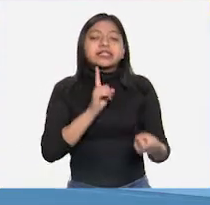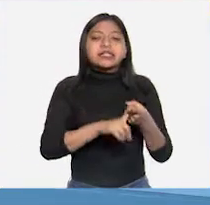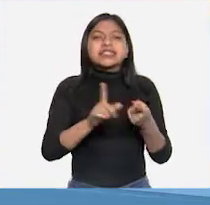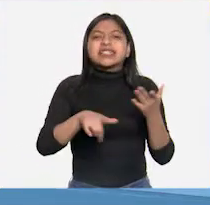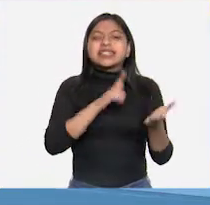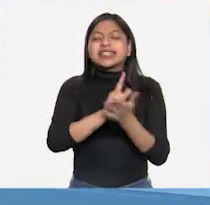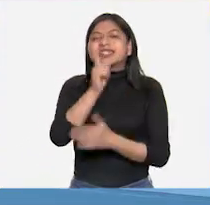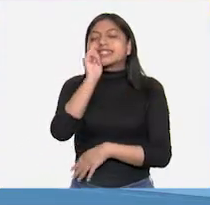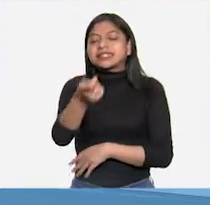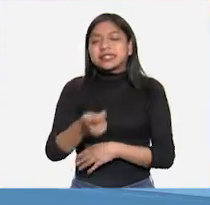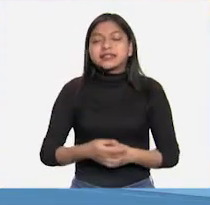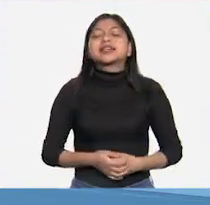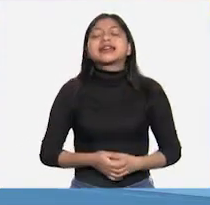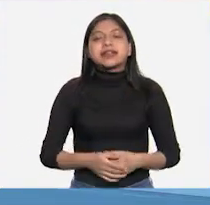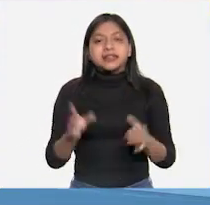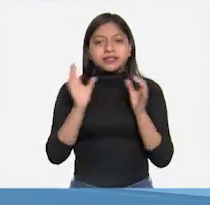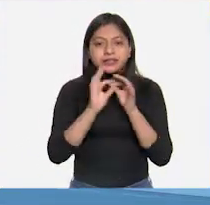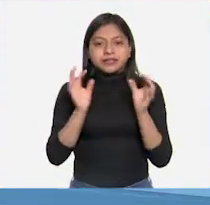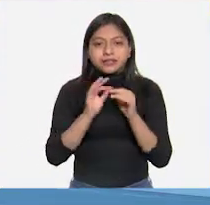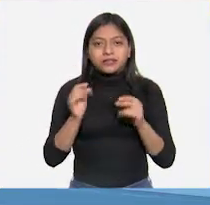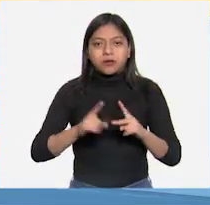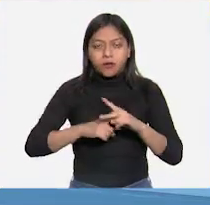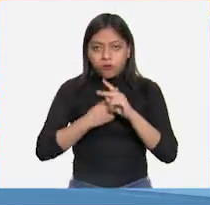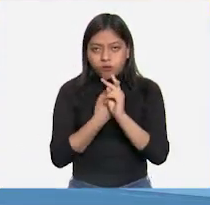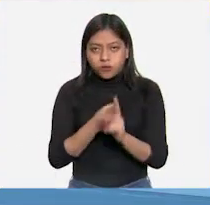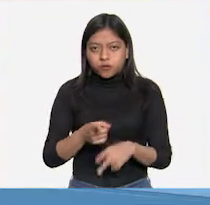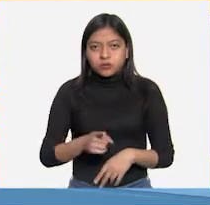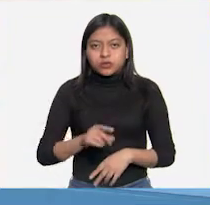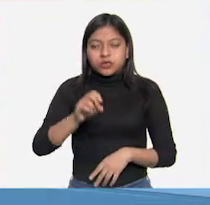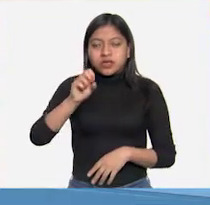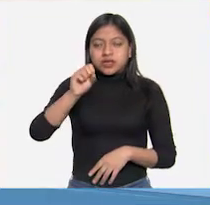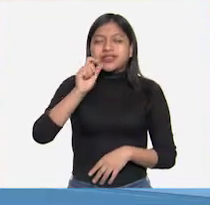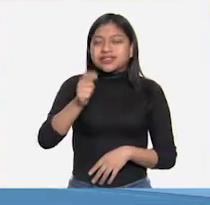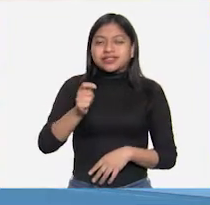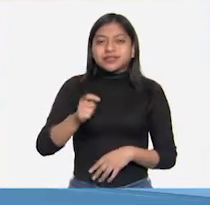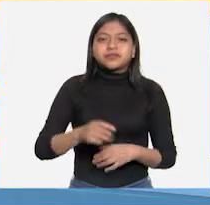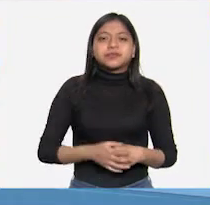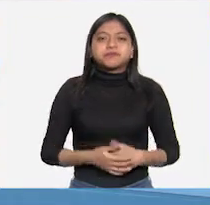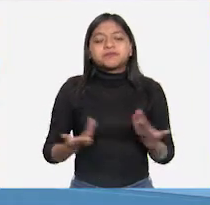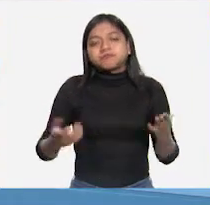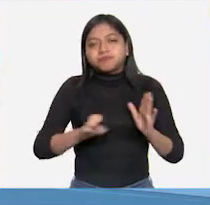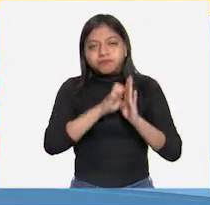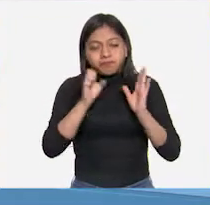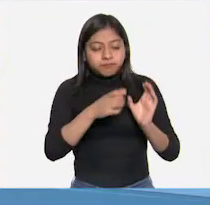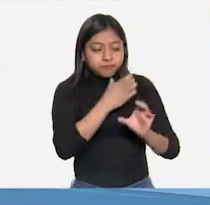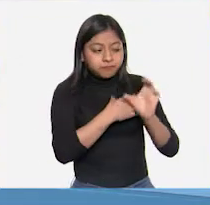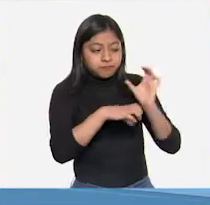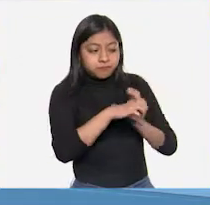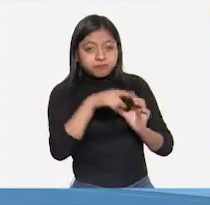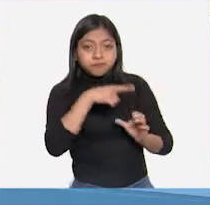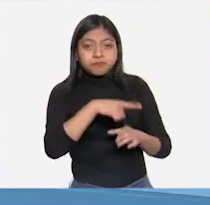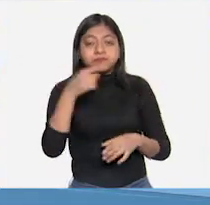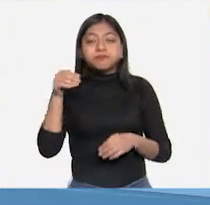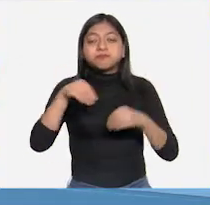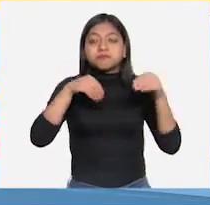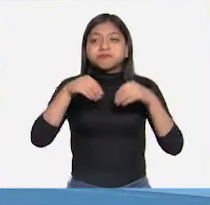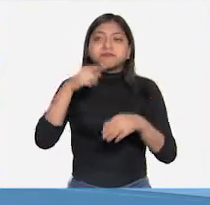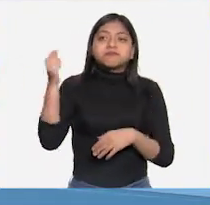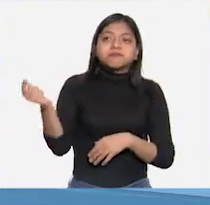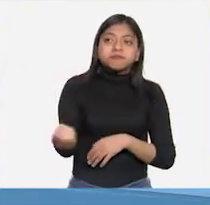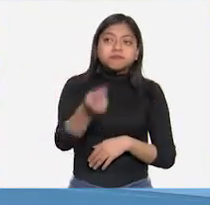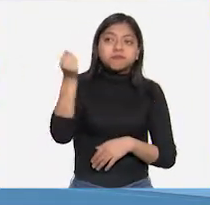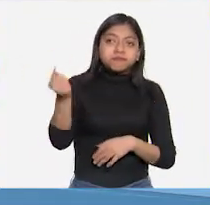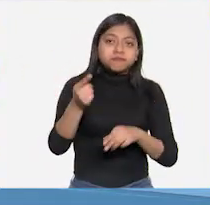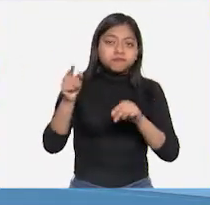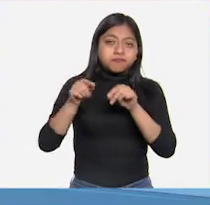nos describe el principio de la causalidad. Es decir, que un objeto seguirá moviéndose como lo ha estado